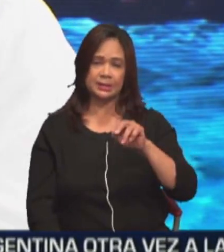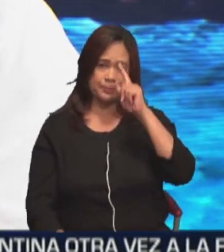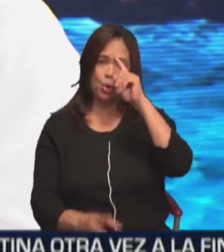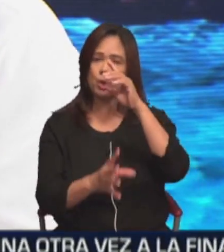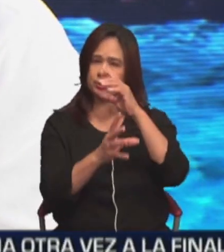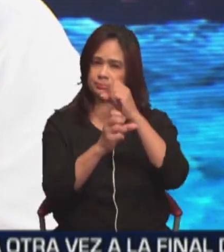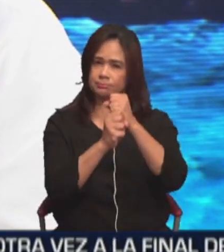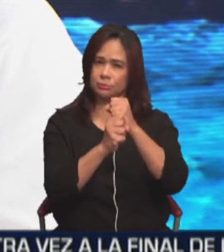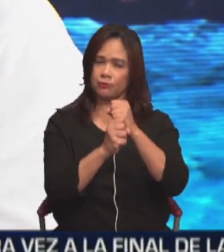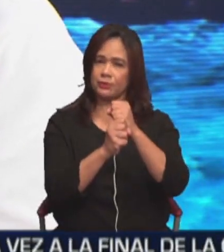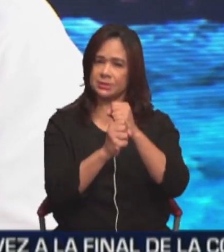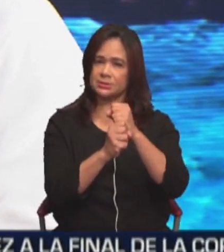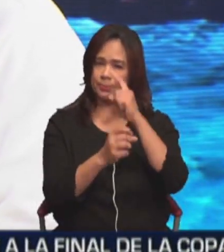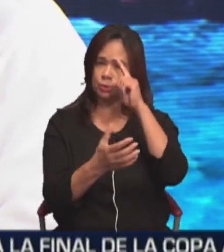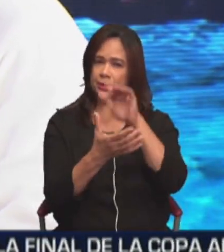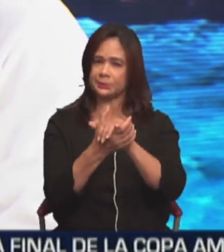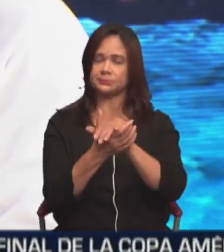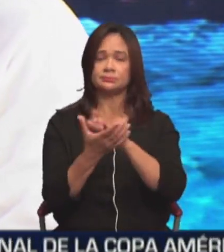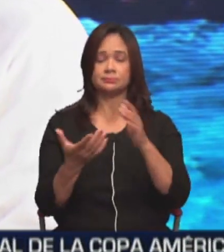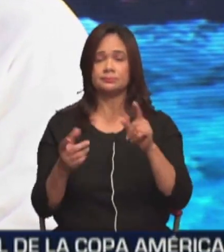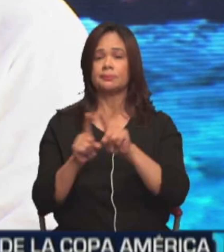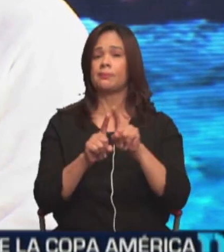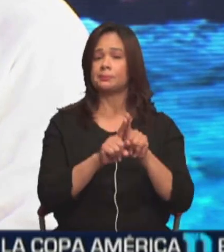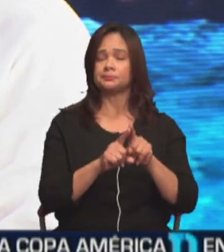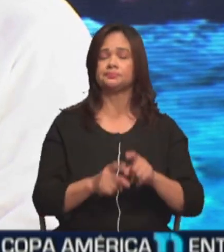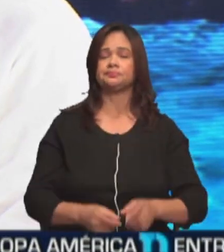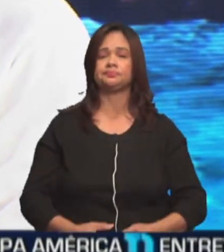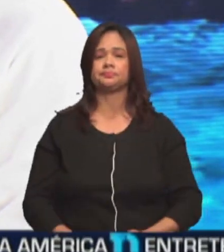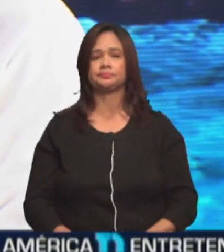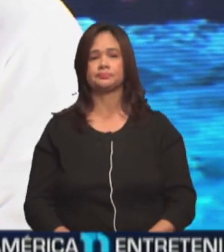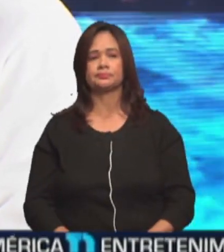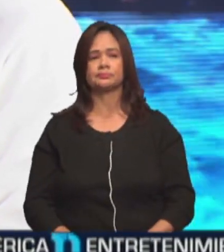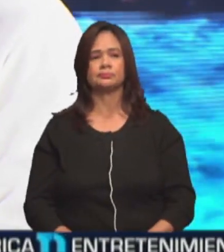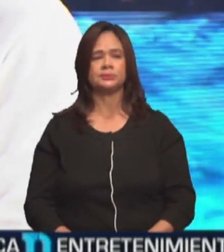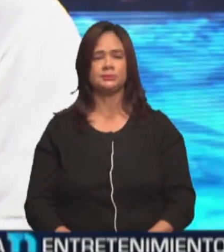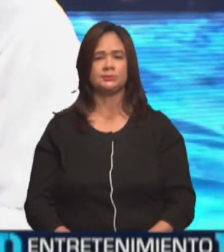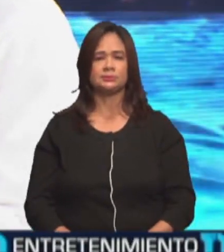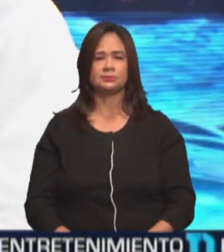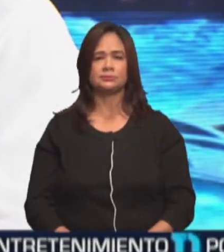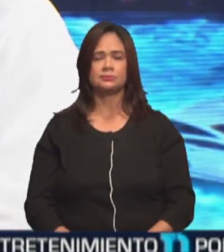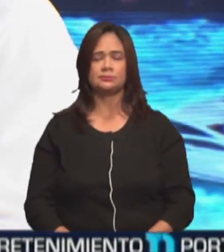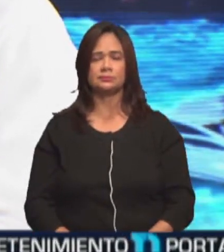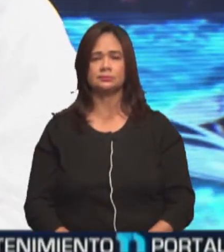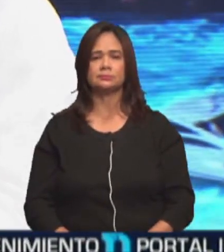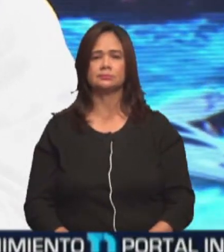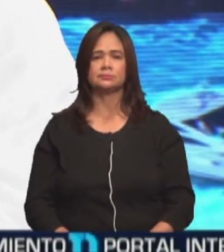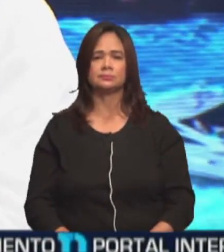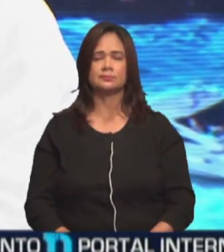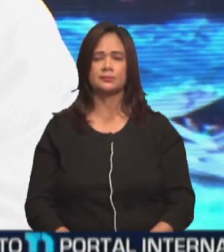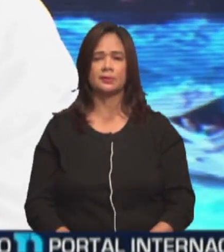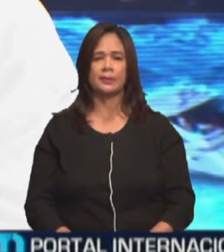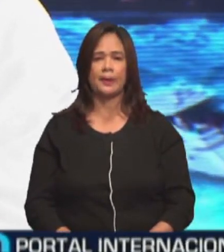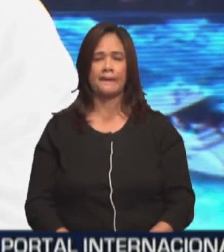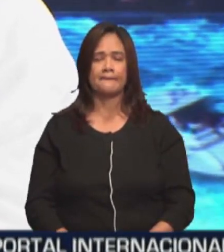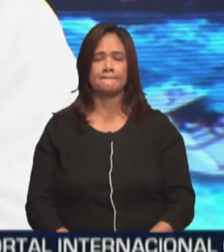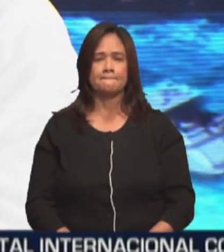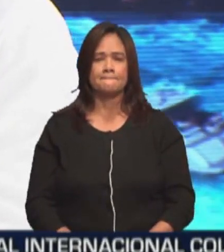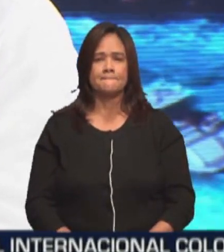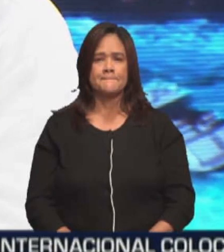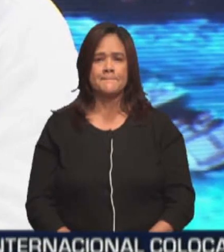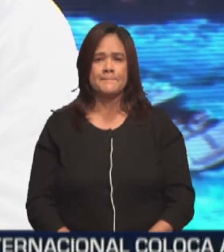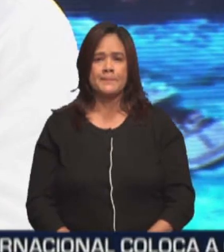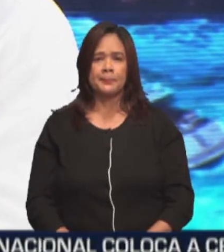en ese orden. Pero no podía dejar pasar que hiciéramos un aporte. Tenemos un panel muy